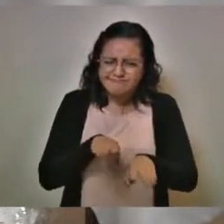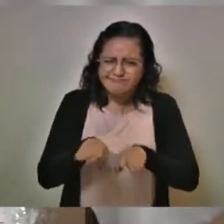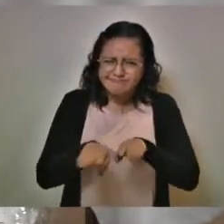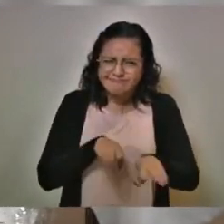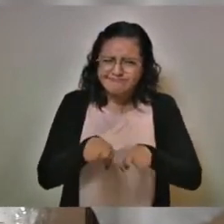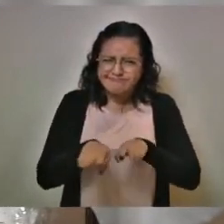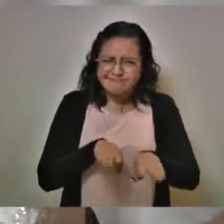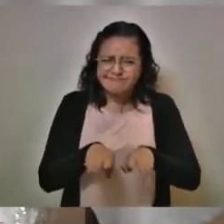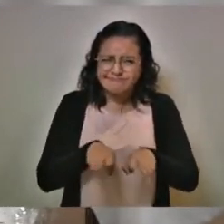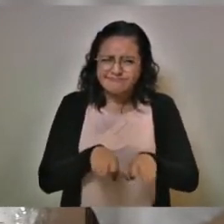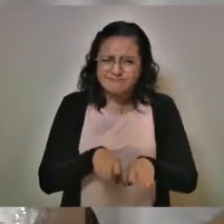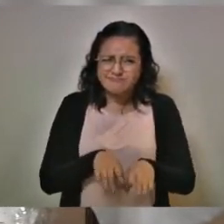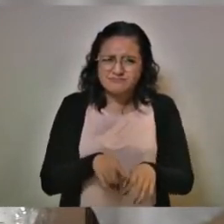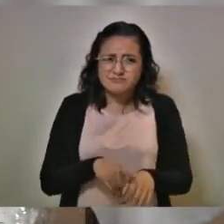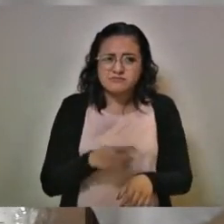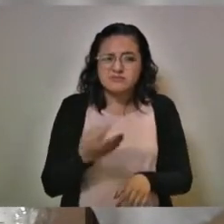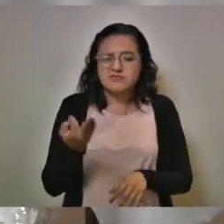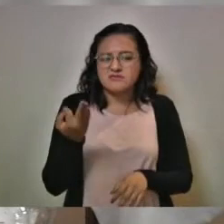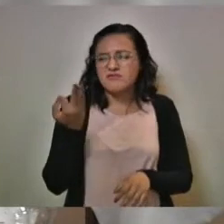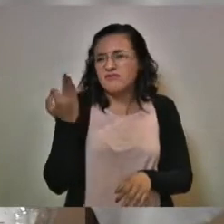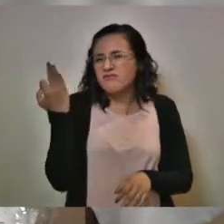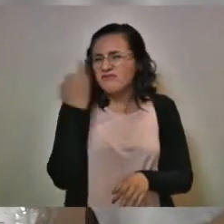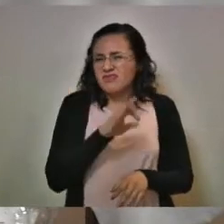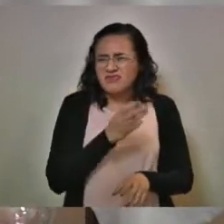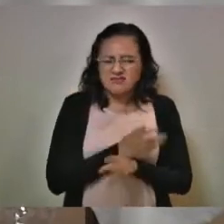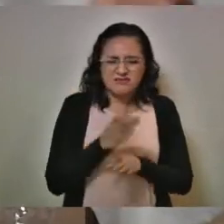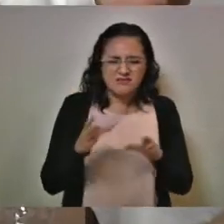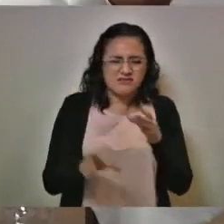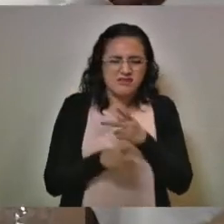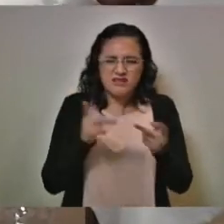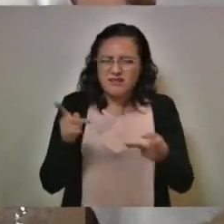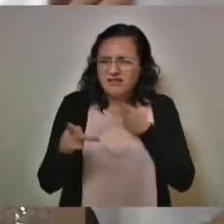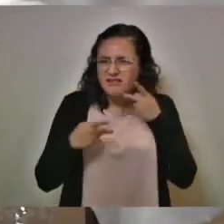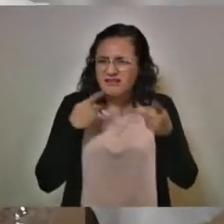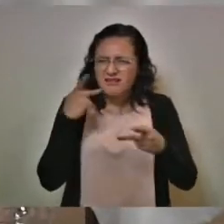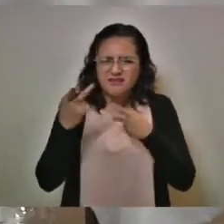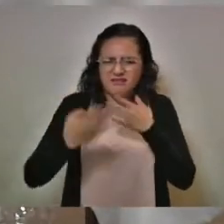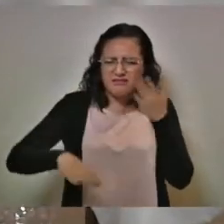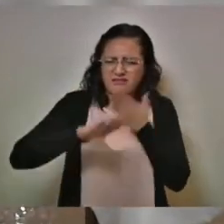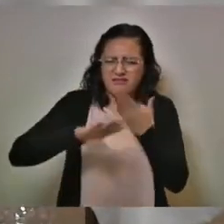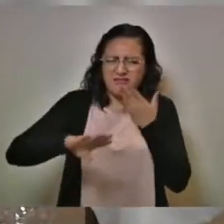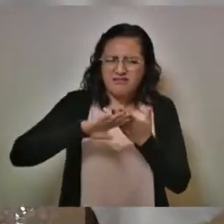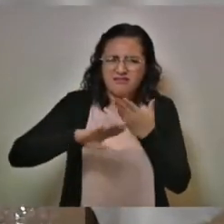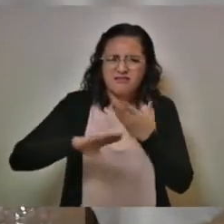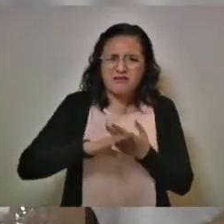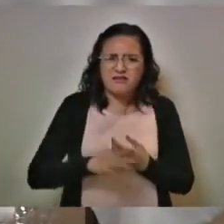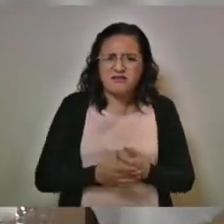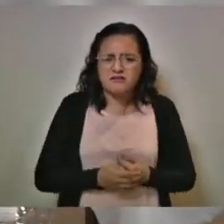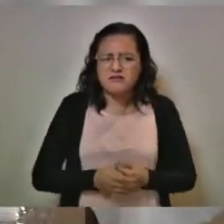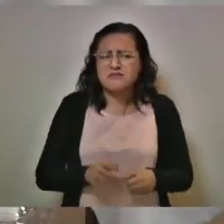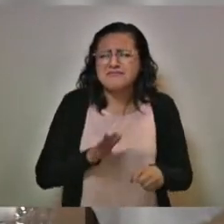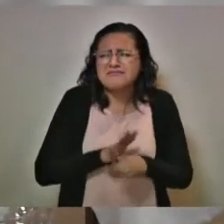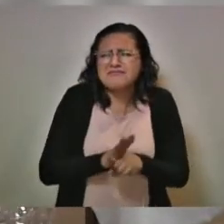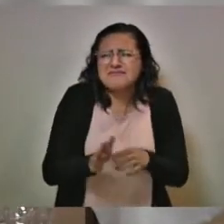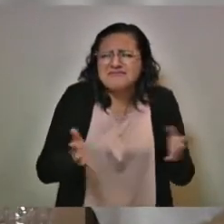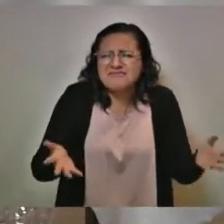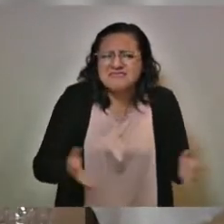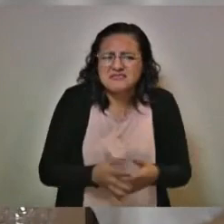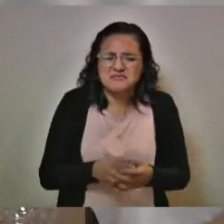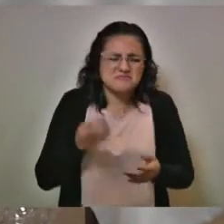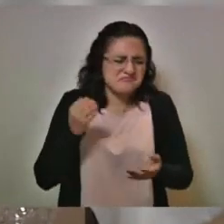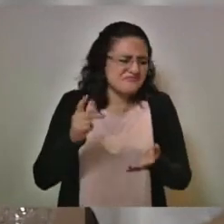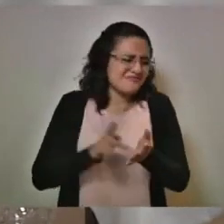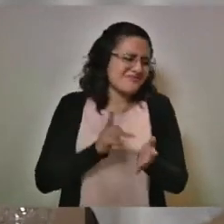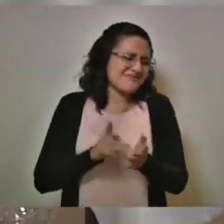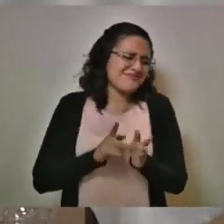jornada de infamia contra mí. ¿Con qué propósito? A ver, ¿con qué propósito? Me lo han hecho